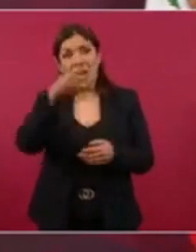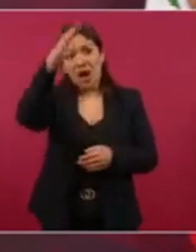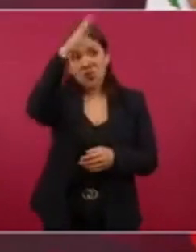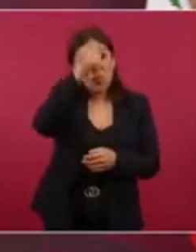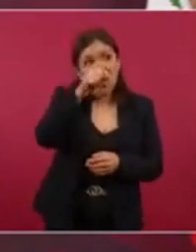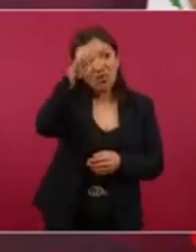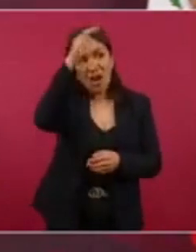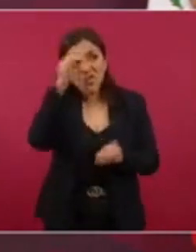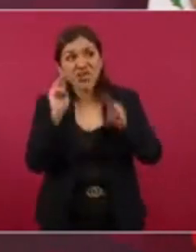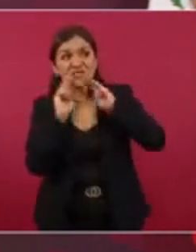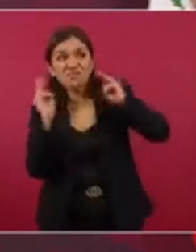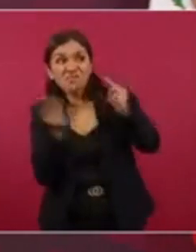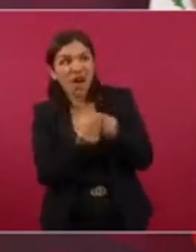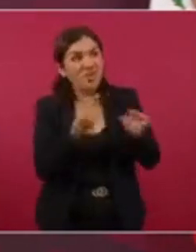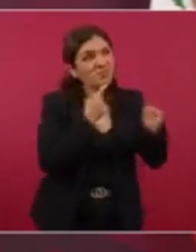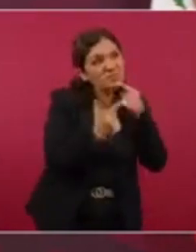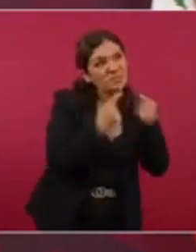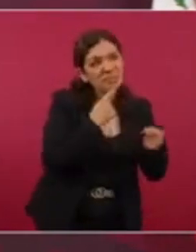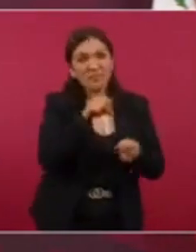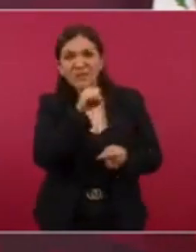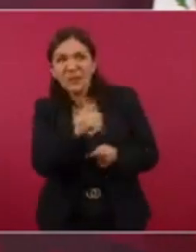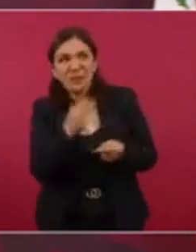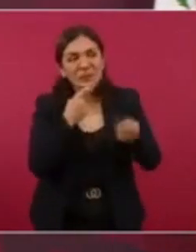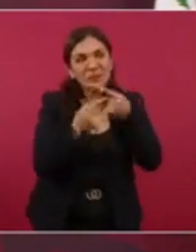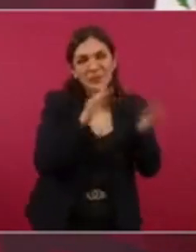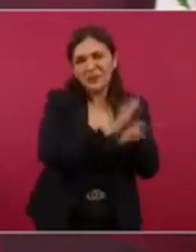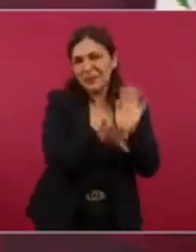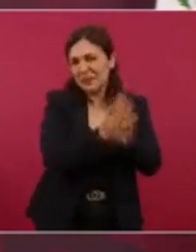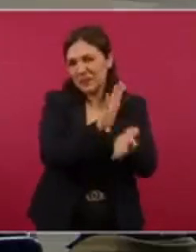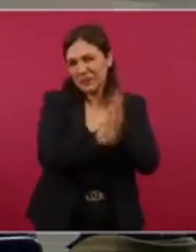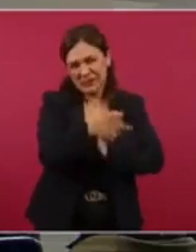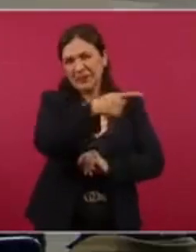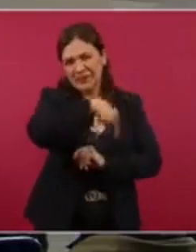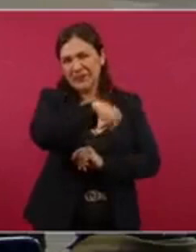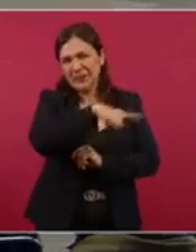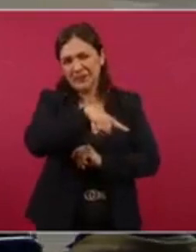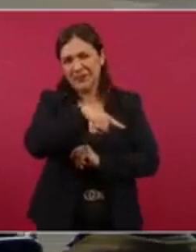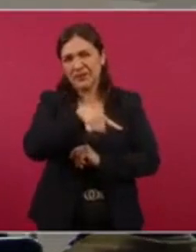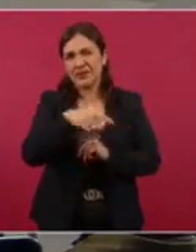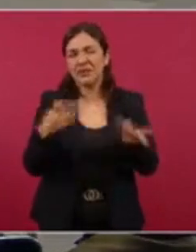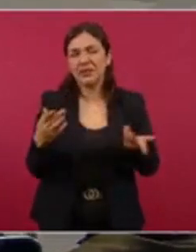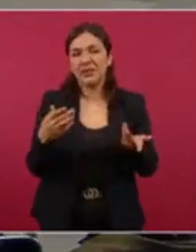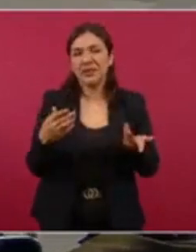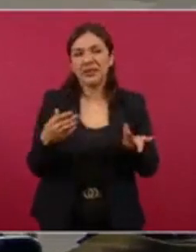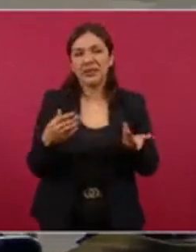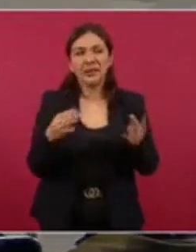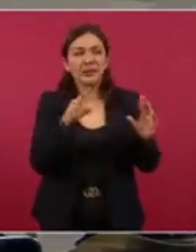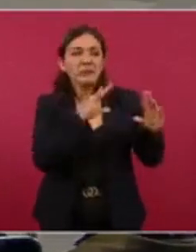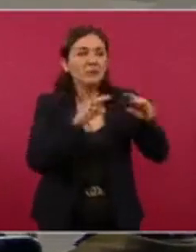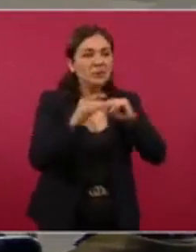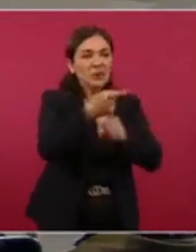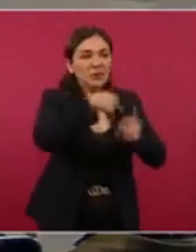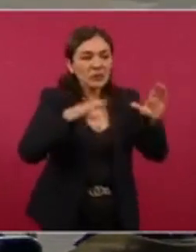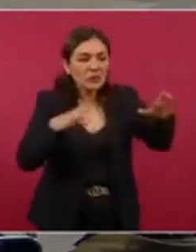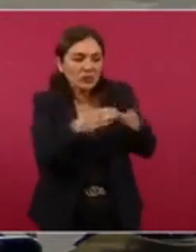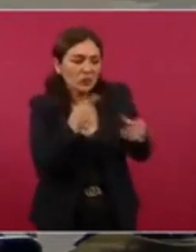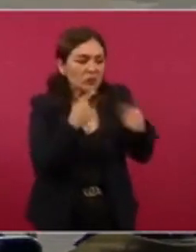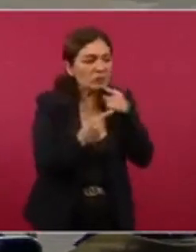mafiosos, se alimentan, se nutren mutuamente